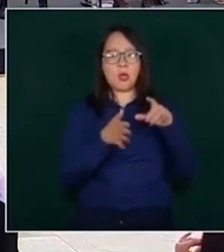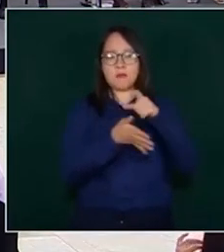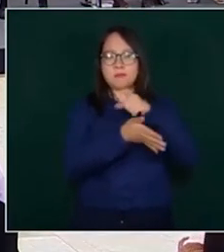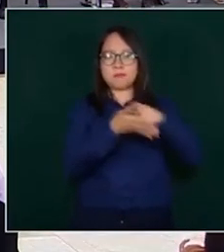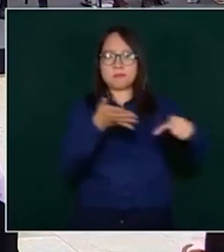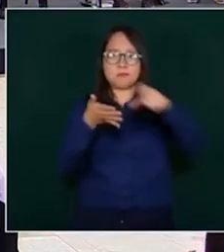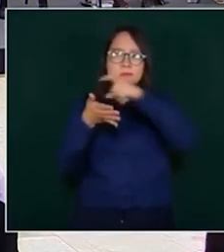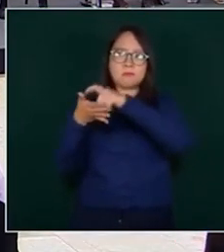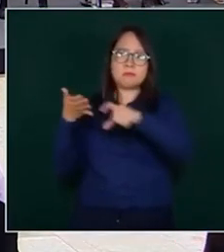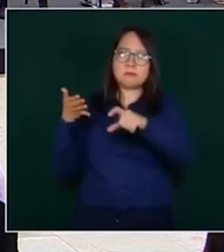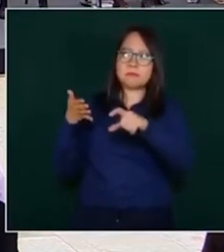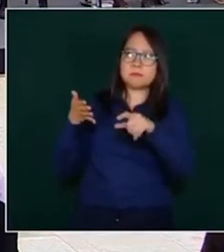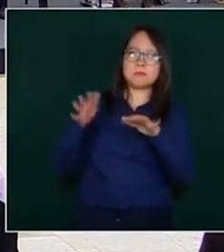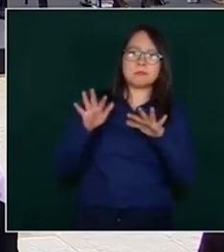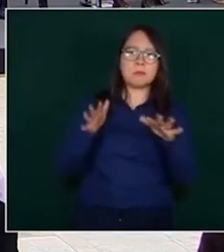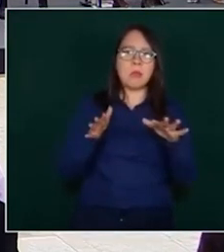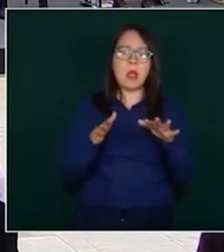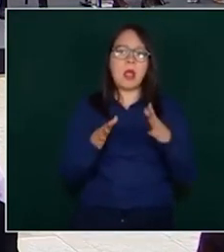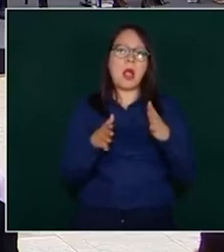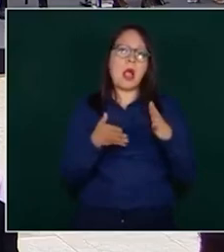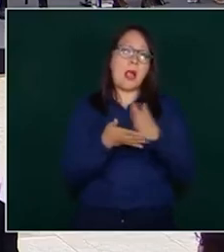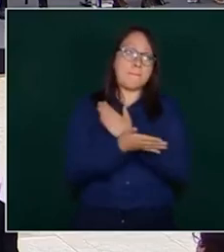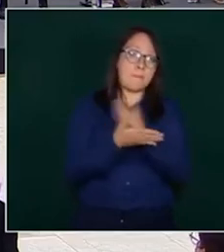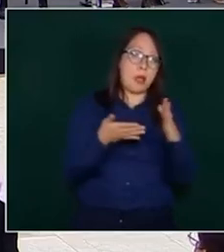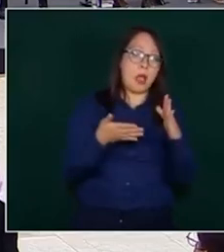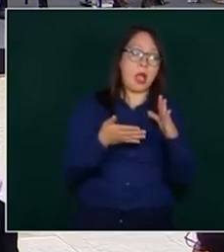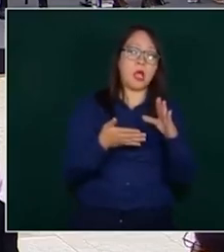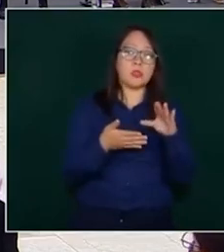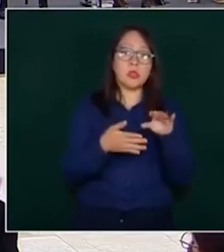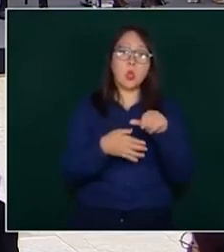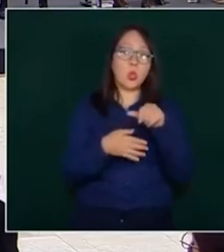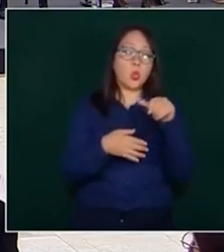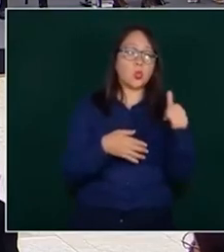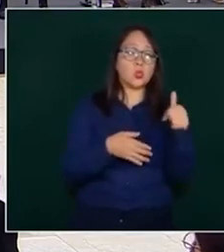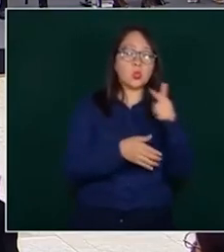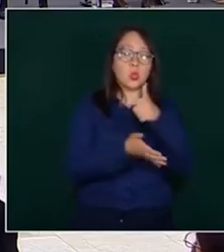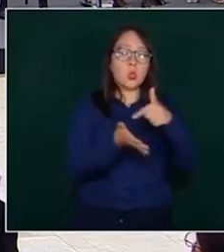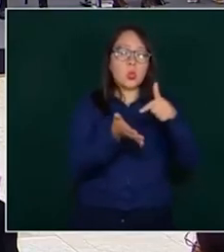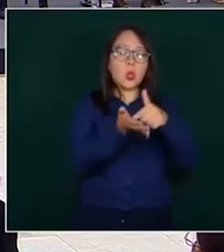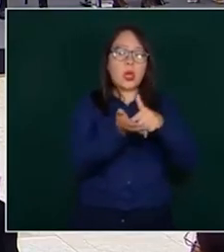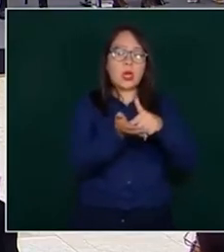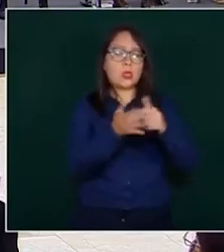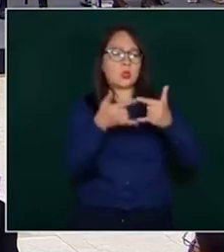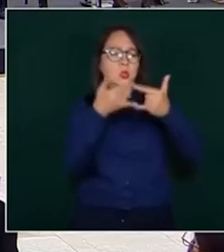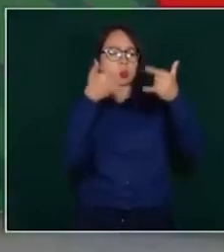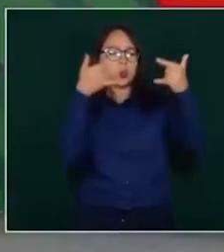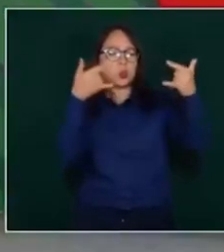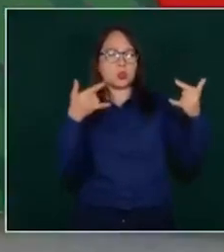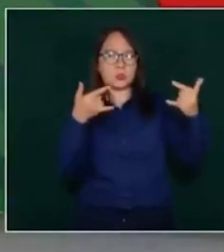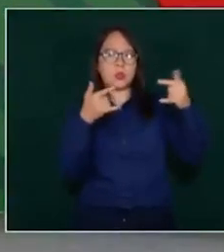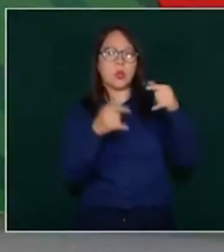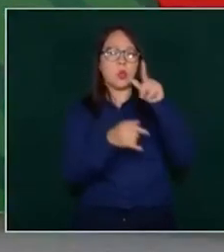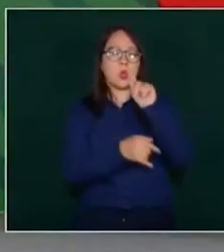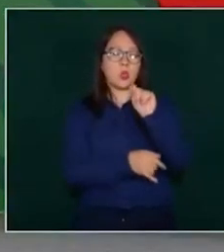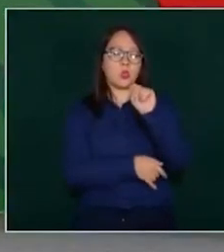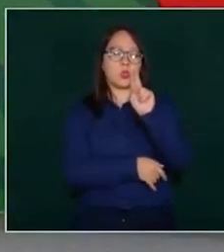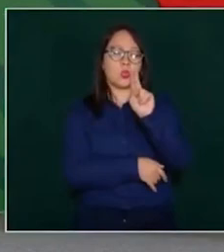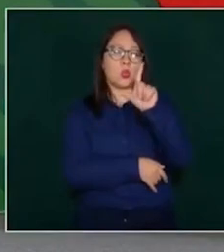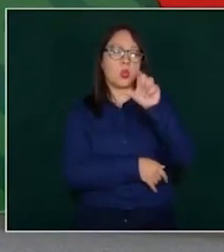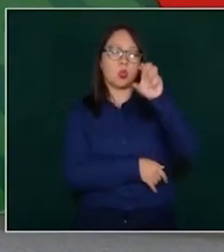Tulum, más lo que pertenece a la zona arqueológica de Tulum, van a conformar